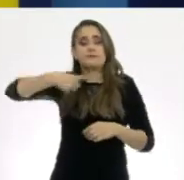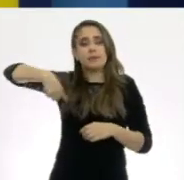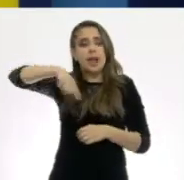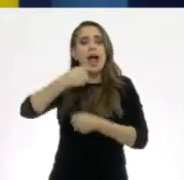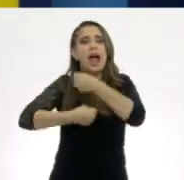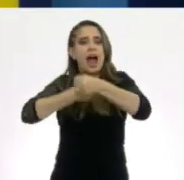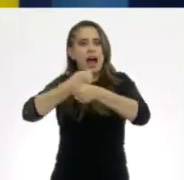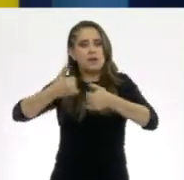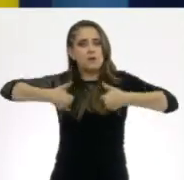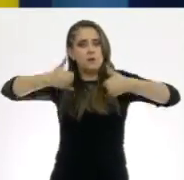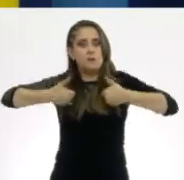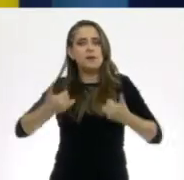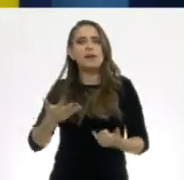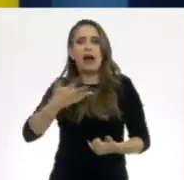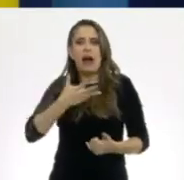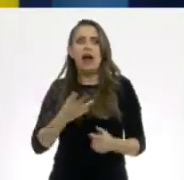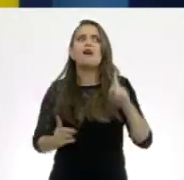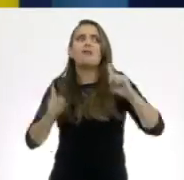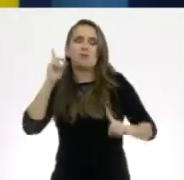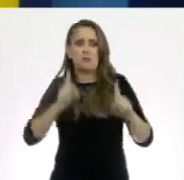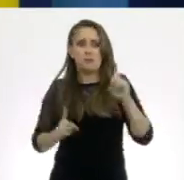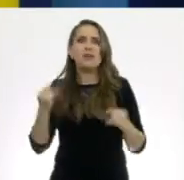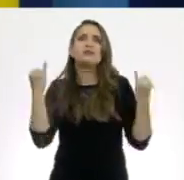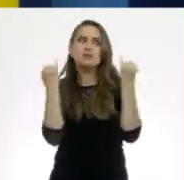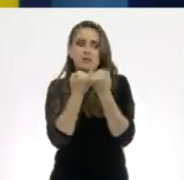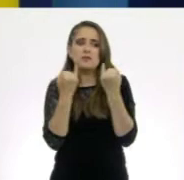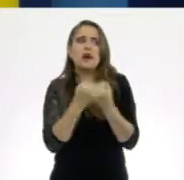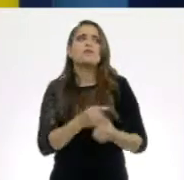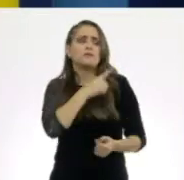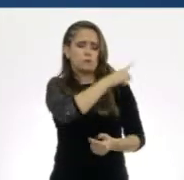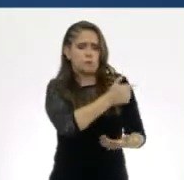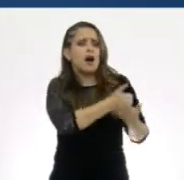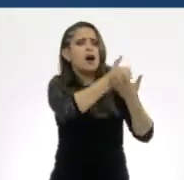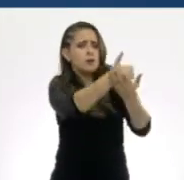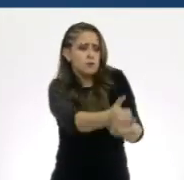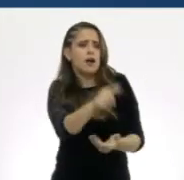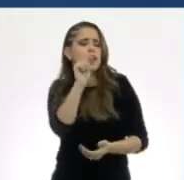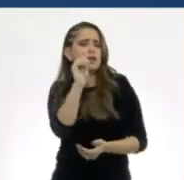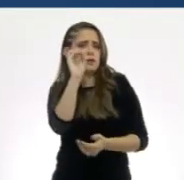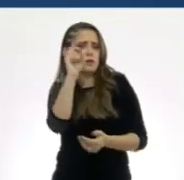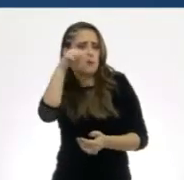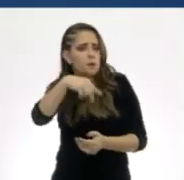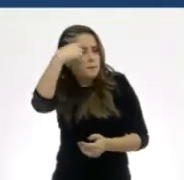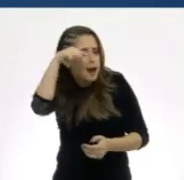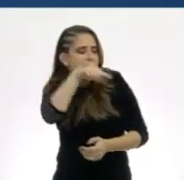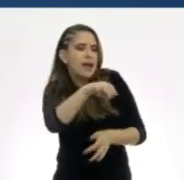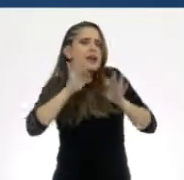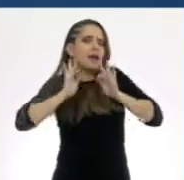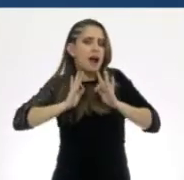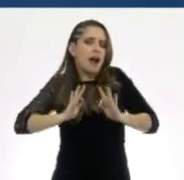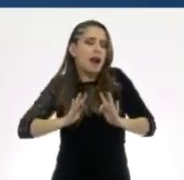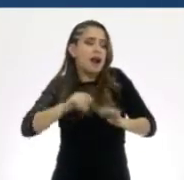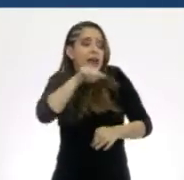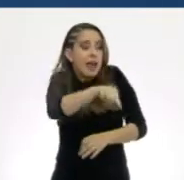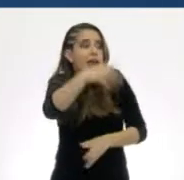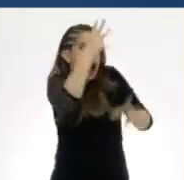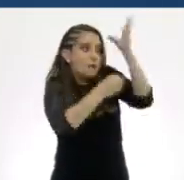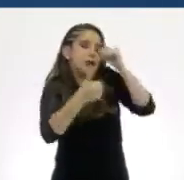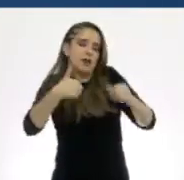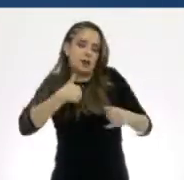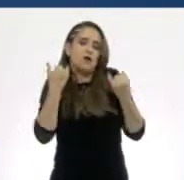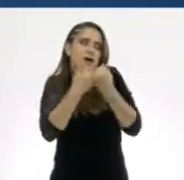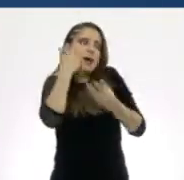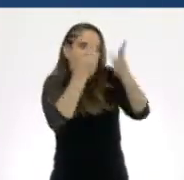dudas parecidas. Maestra, ¿podemos apoyar a Tom para que esté tranquilo? Lo veo con muchas ganas de aprender y yo también.